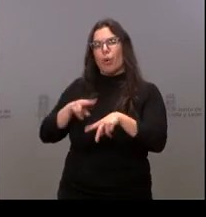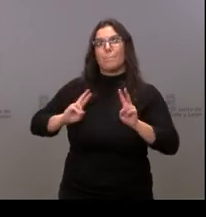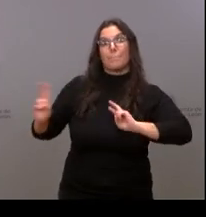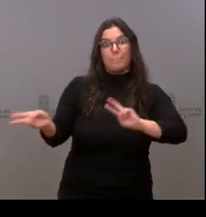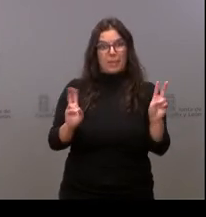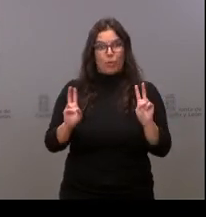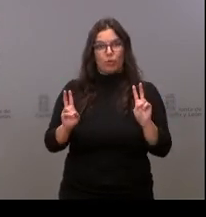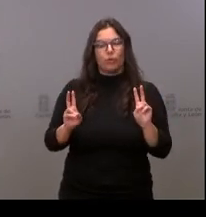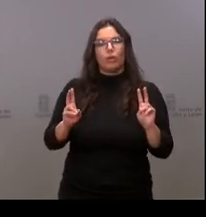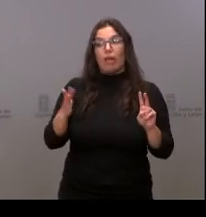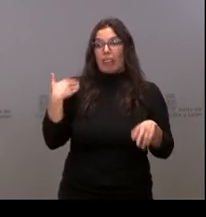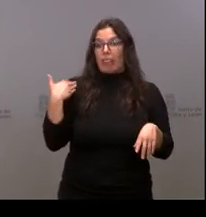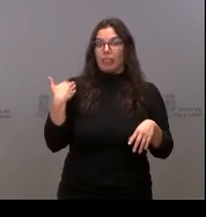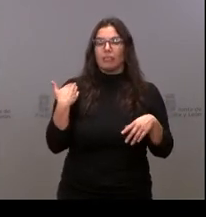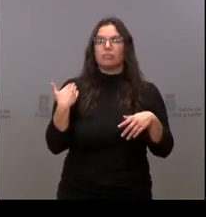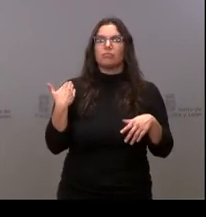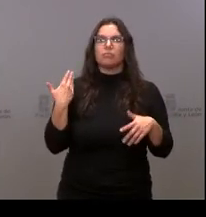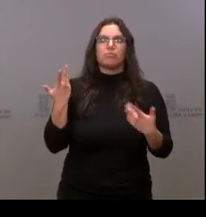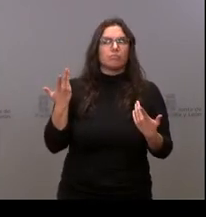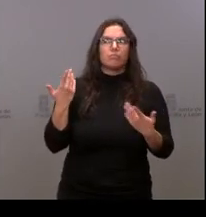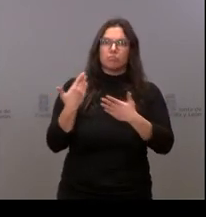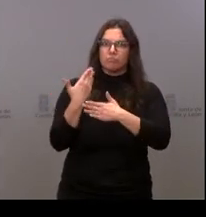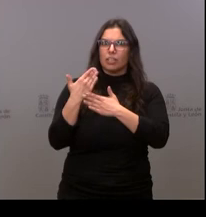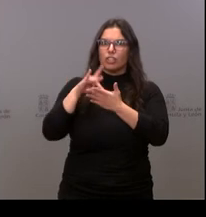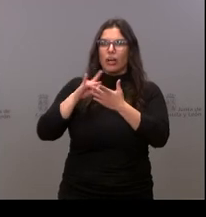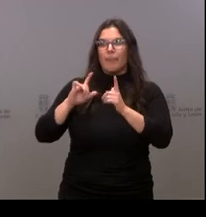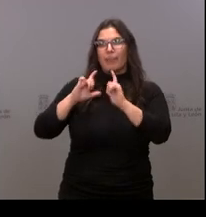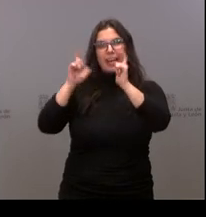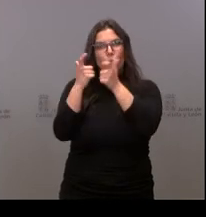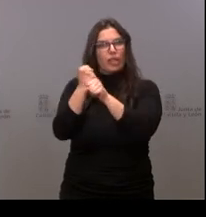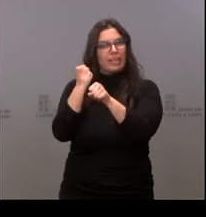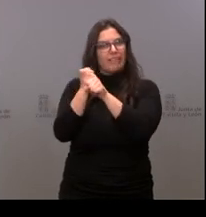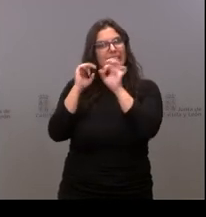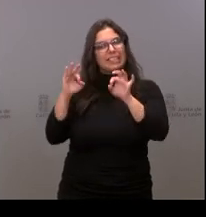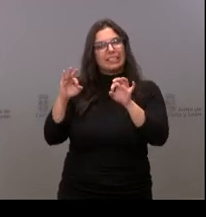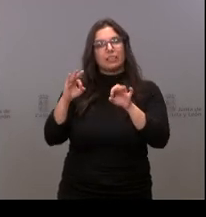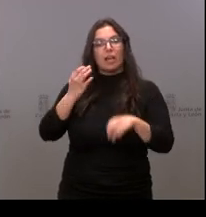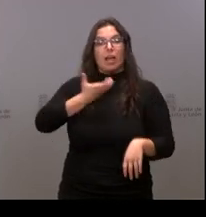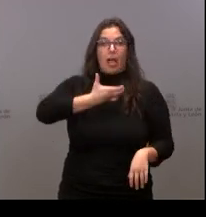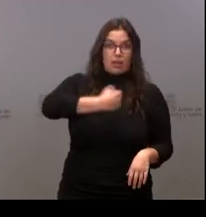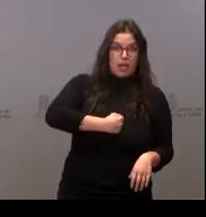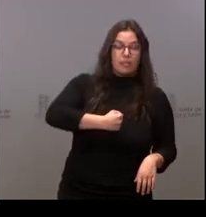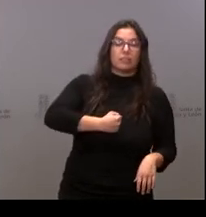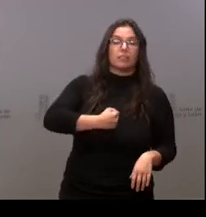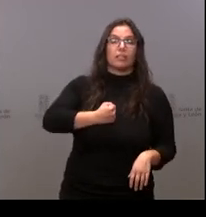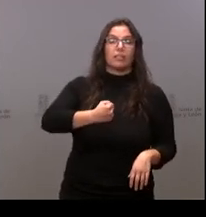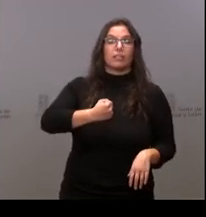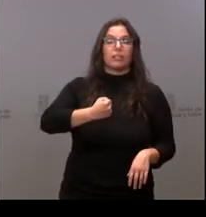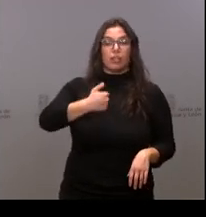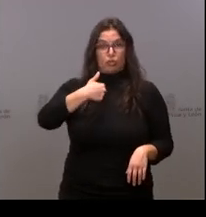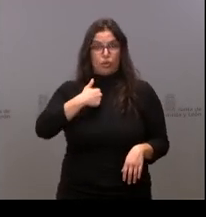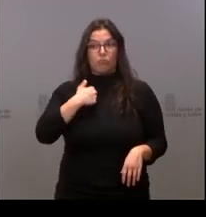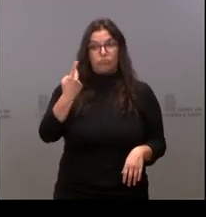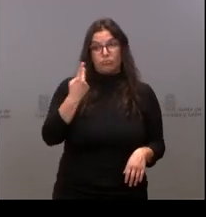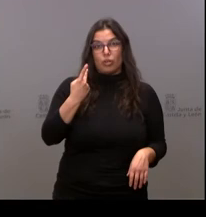encontrarnos, de tener una reunión de trabajo más que encontrarnos, el alcalde de la ciudad y yo mismo,